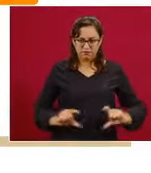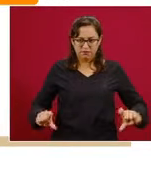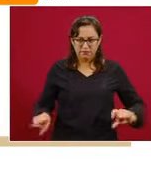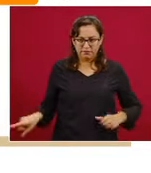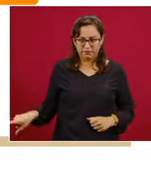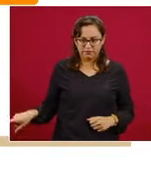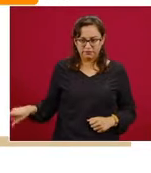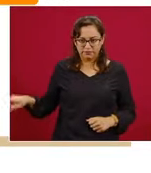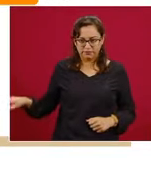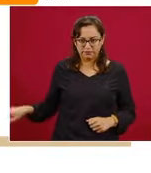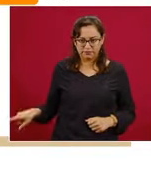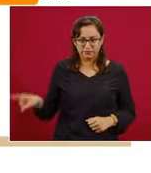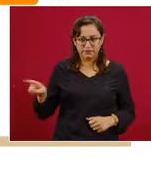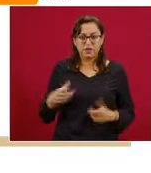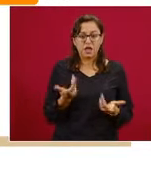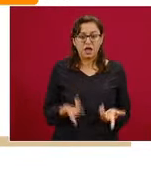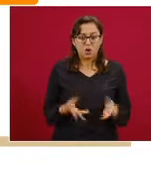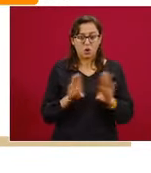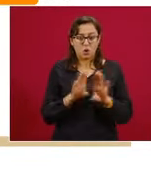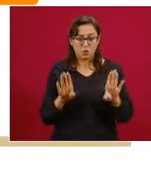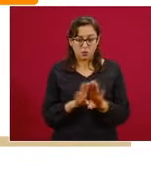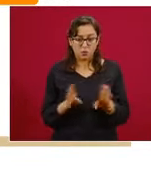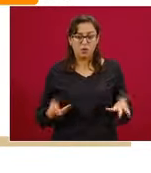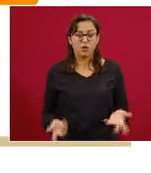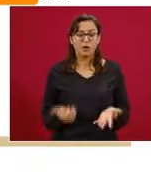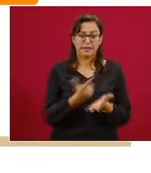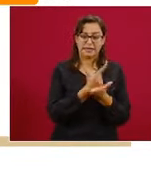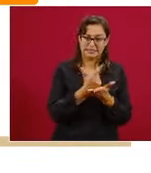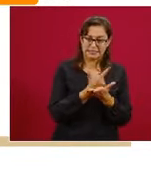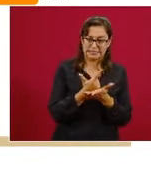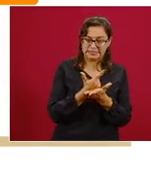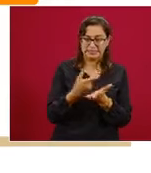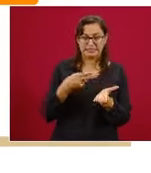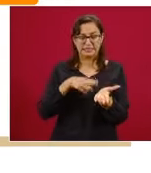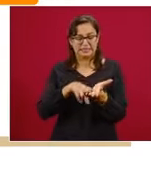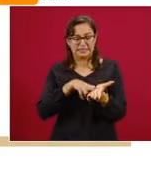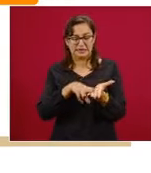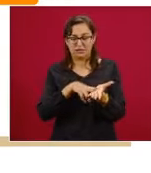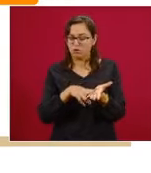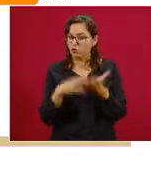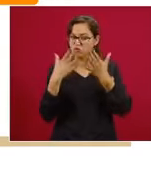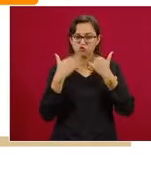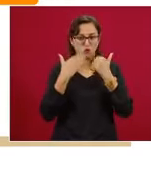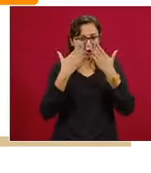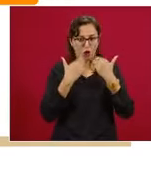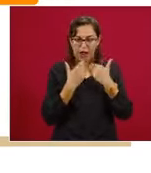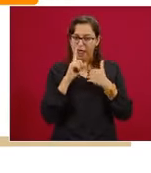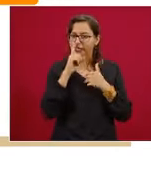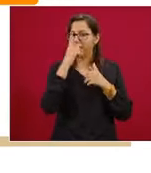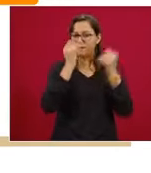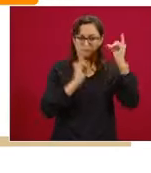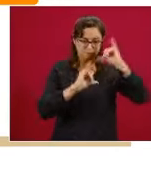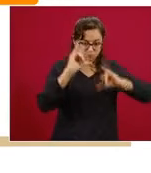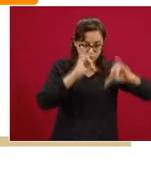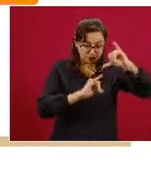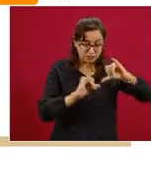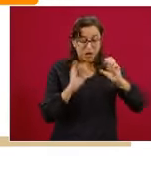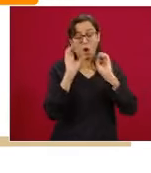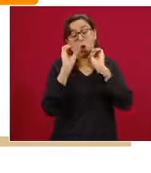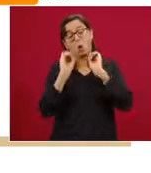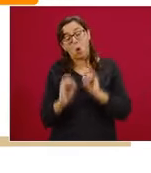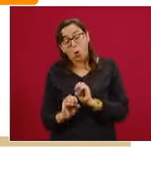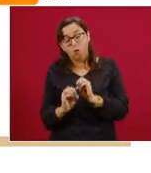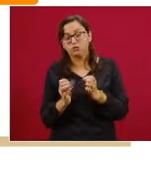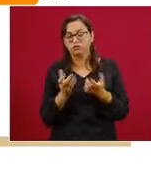que corresponden en los colores gris y negro a estas personas que o no tienen muestra o la muestra no fue adecuada para el diagnóstico.